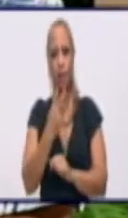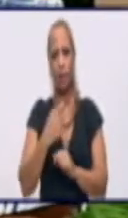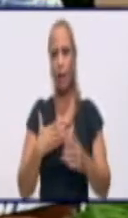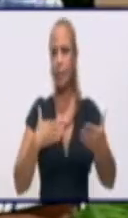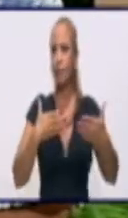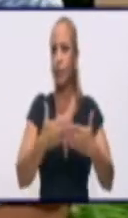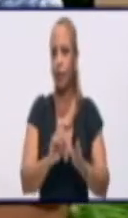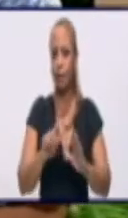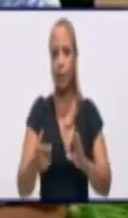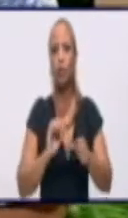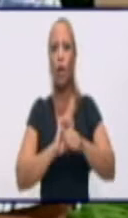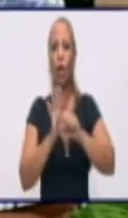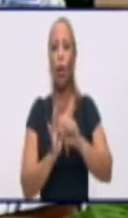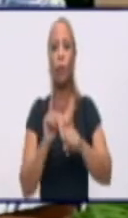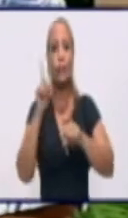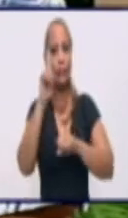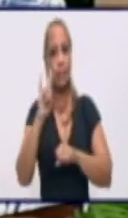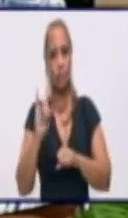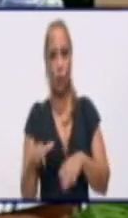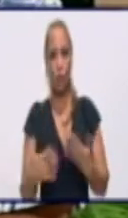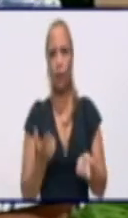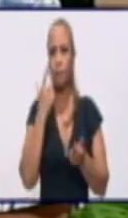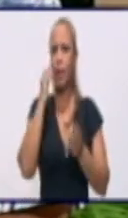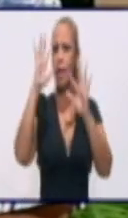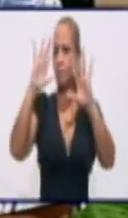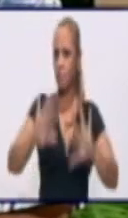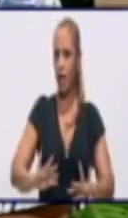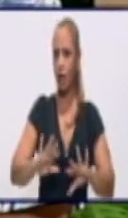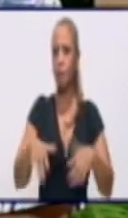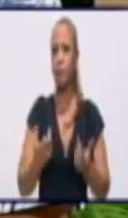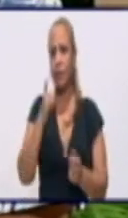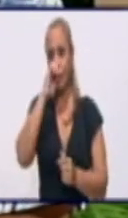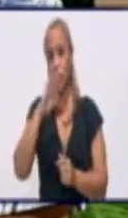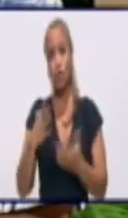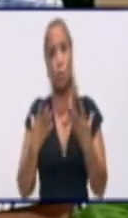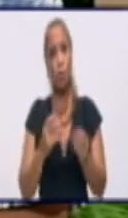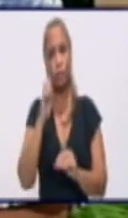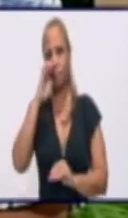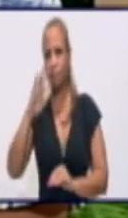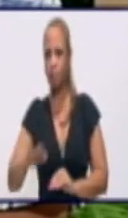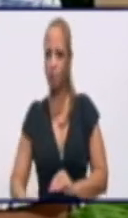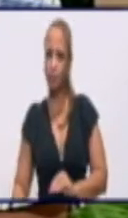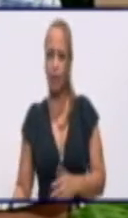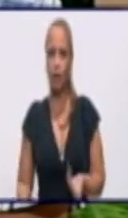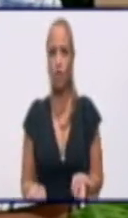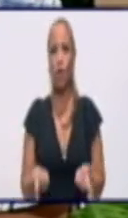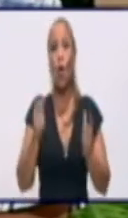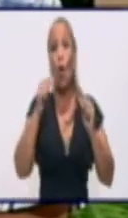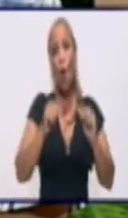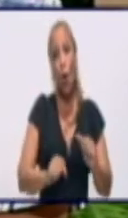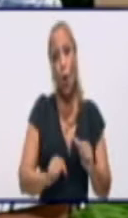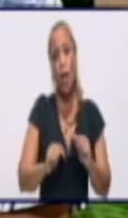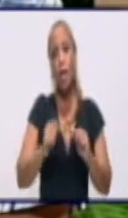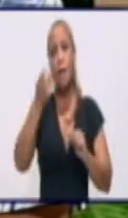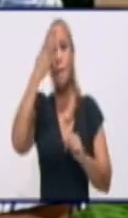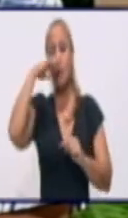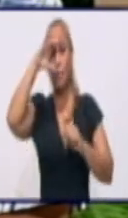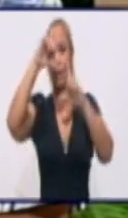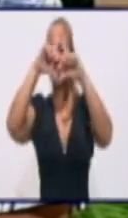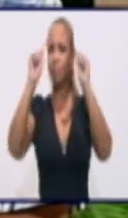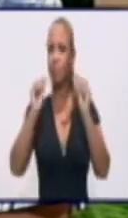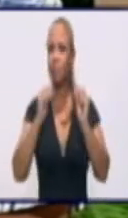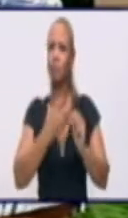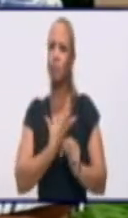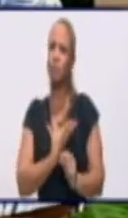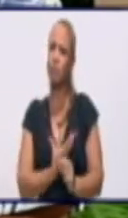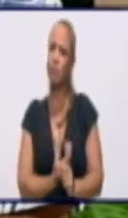COVID-19. Y veía imágenes también de niños muy pequeños. Hoy el país lamenta la muerte de un niño